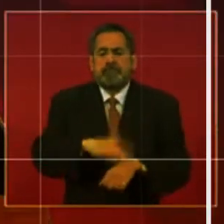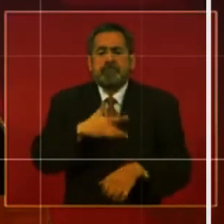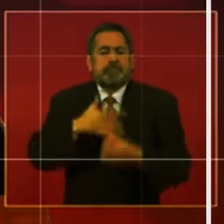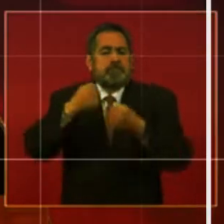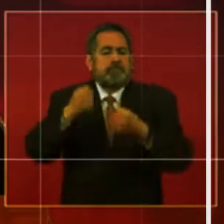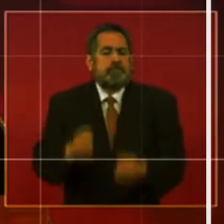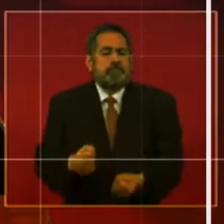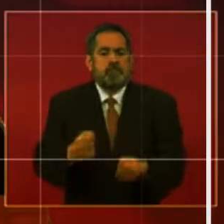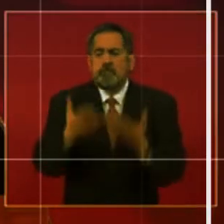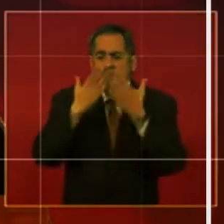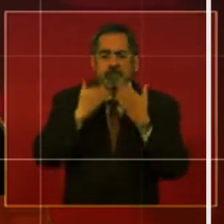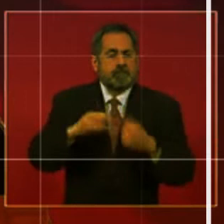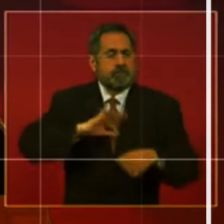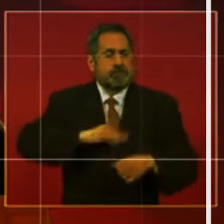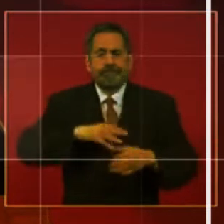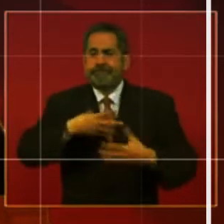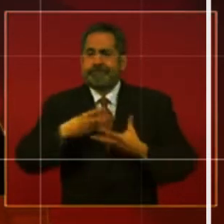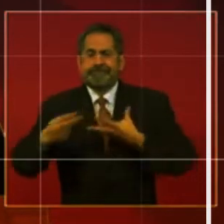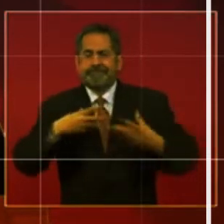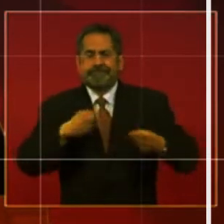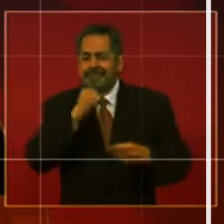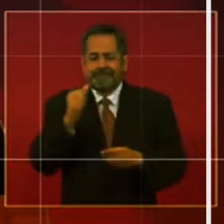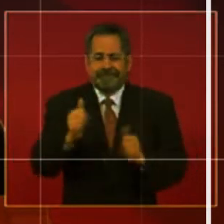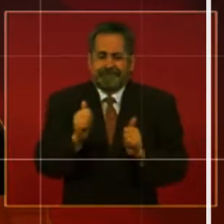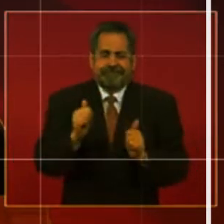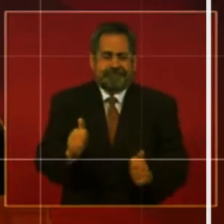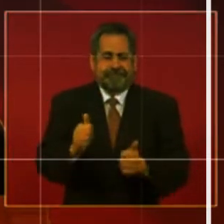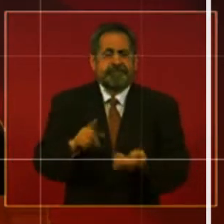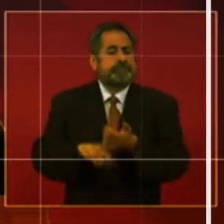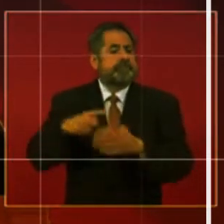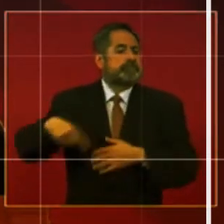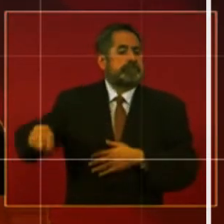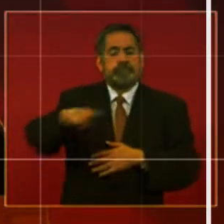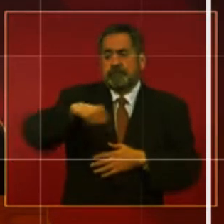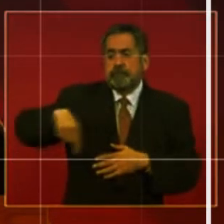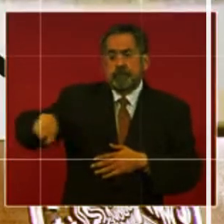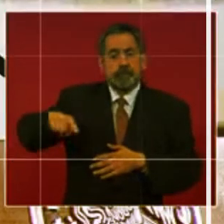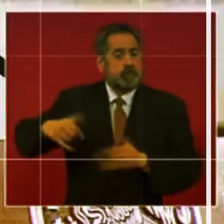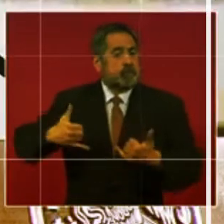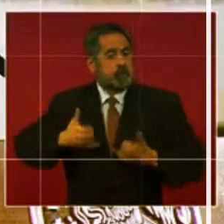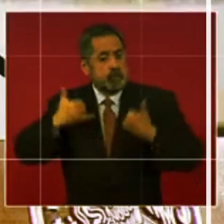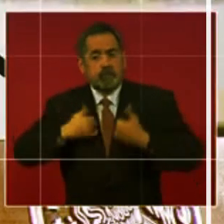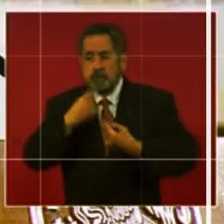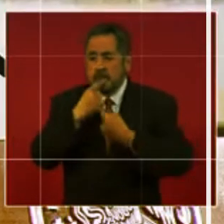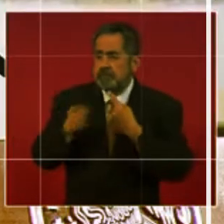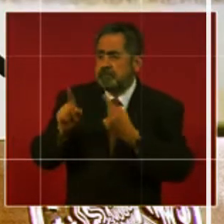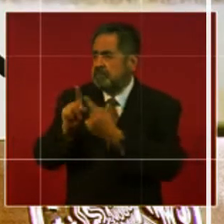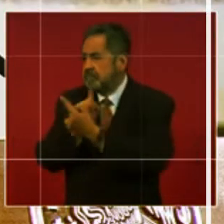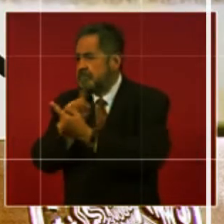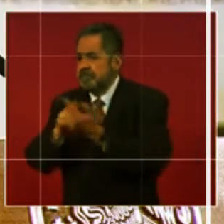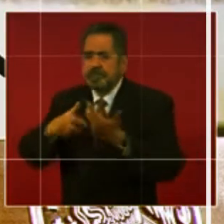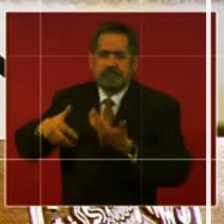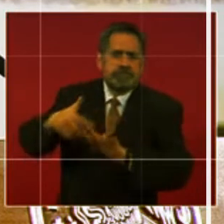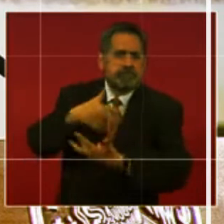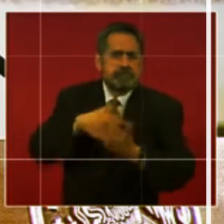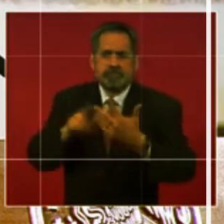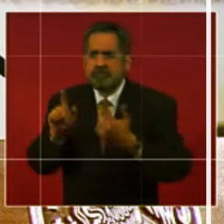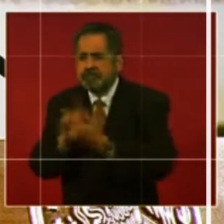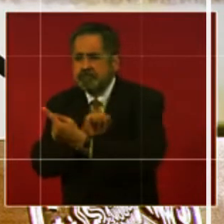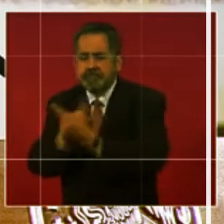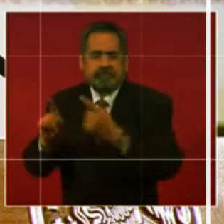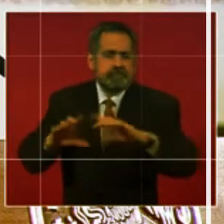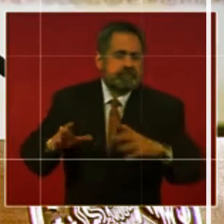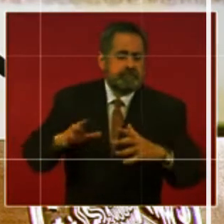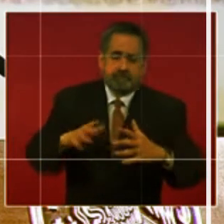además ha permitido que nuestros niños y nuestros jóvenes logren esa convivencia que tanto falta hace para los